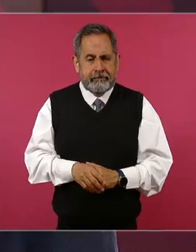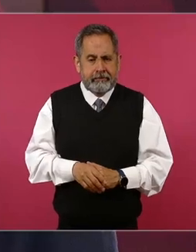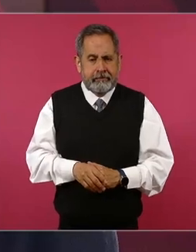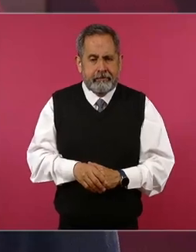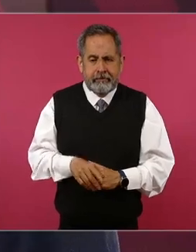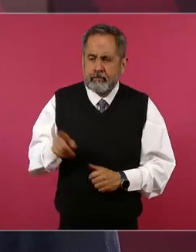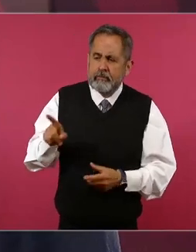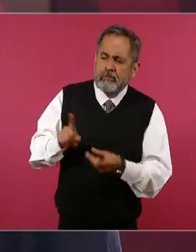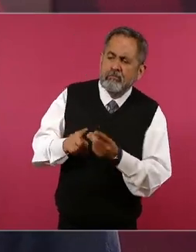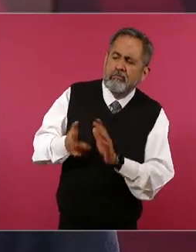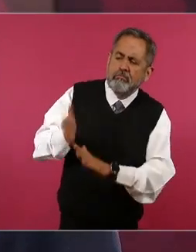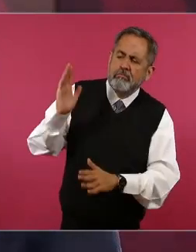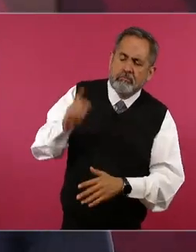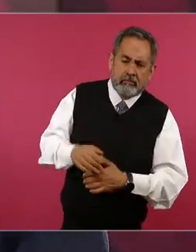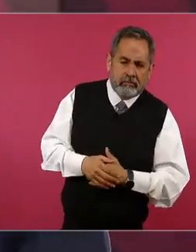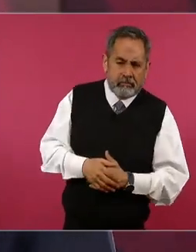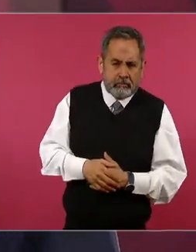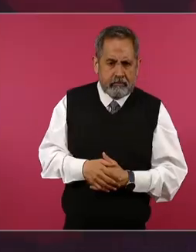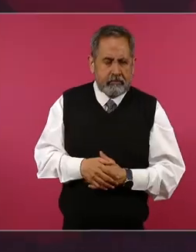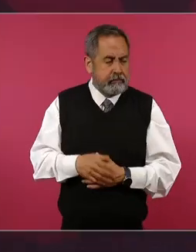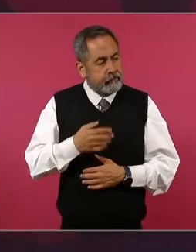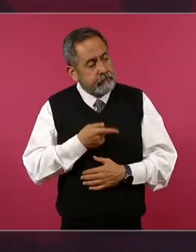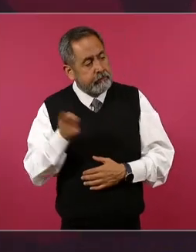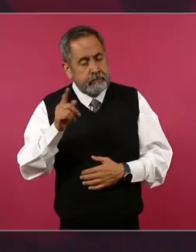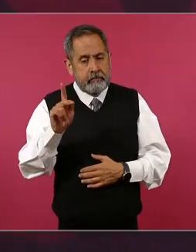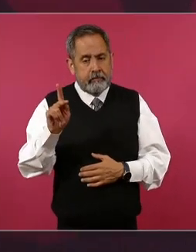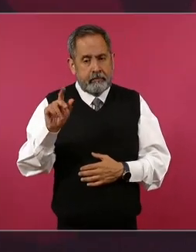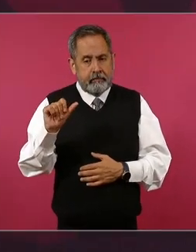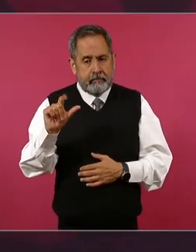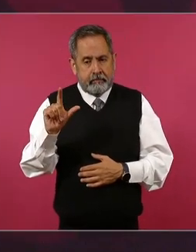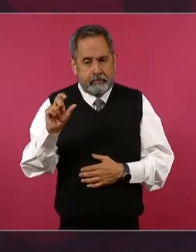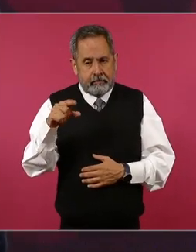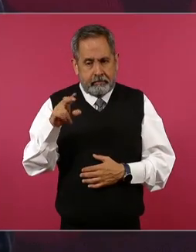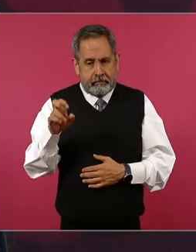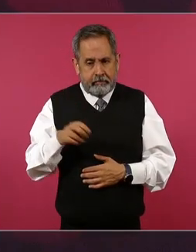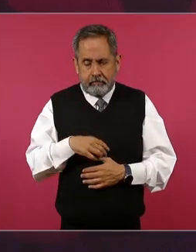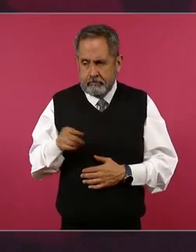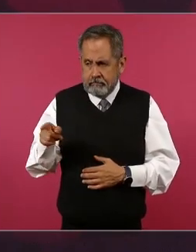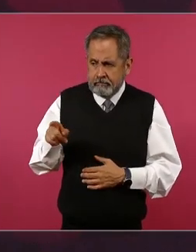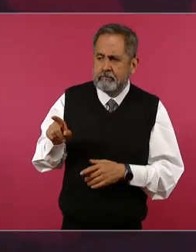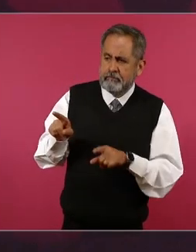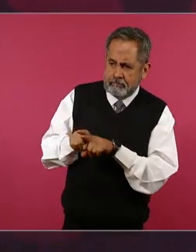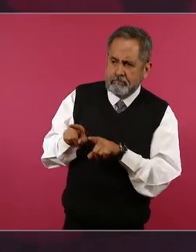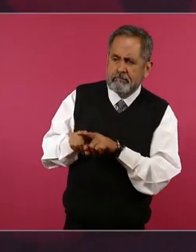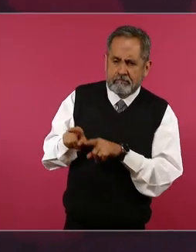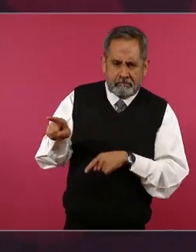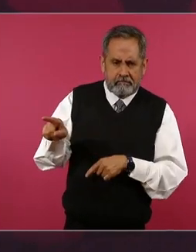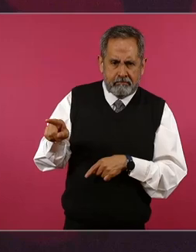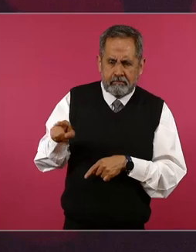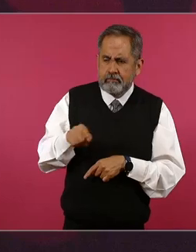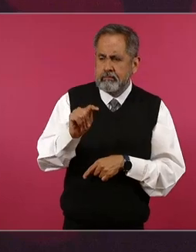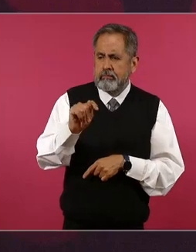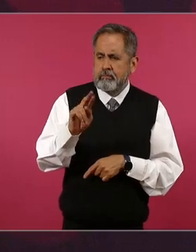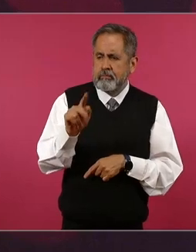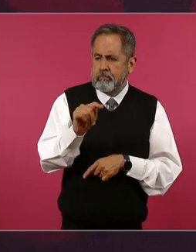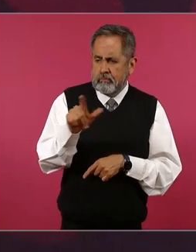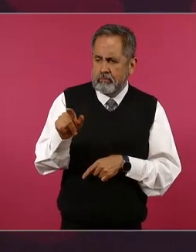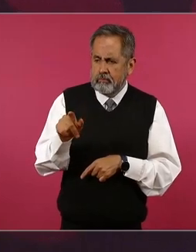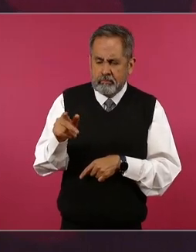¿a dónde vas? digo pues a Palenque ah pues yo voy a a Tuxela